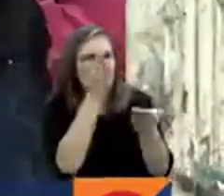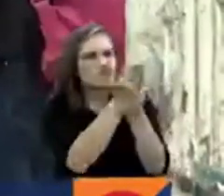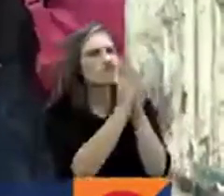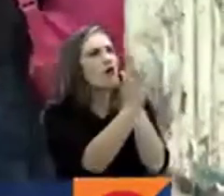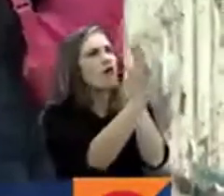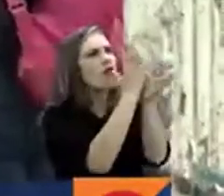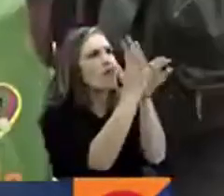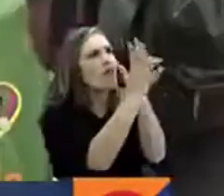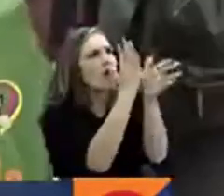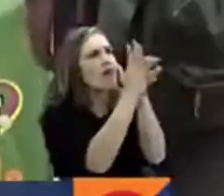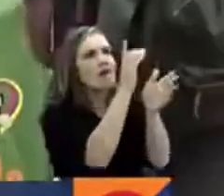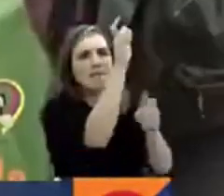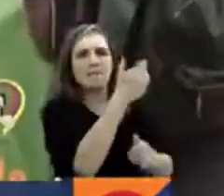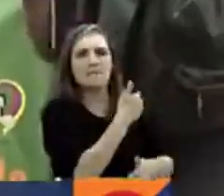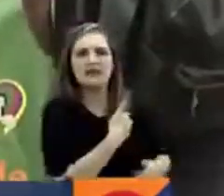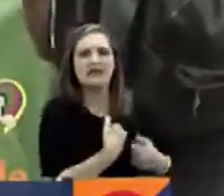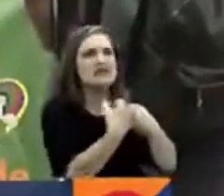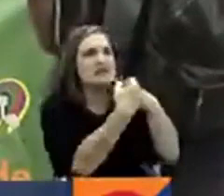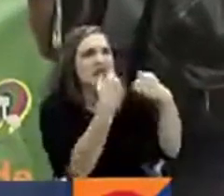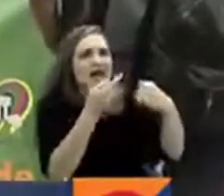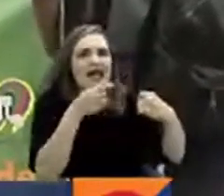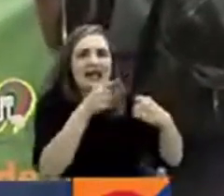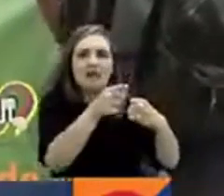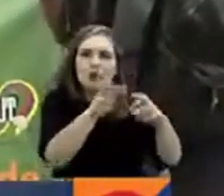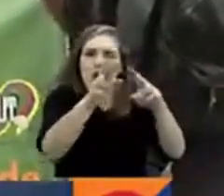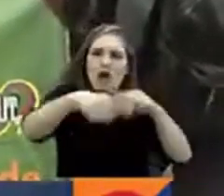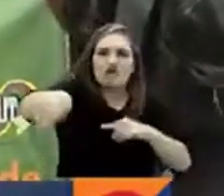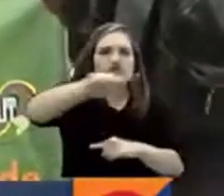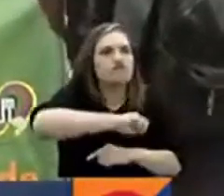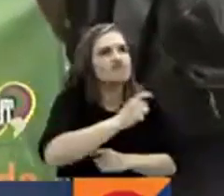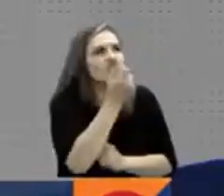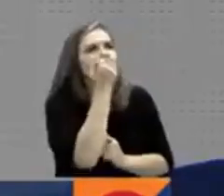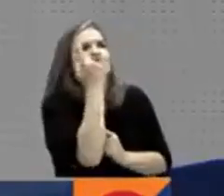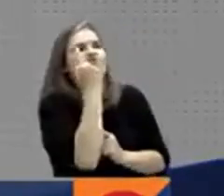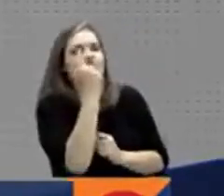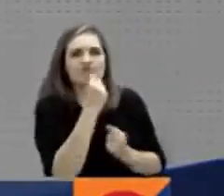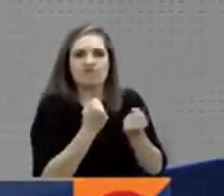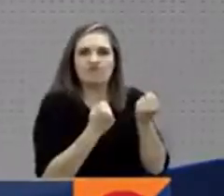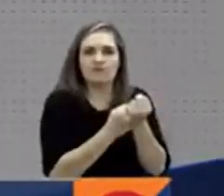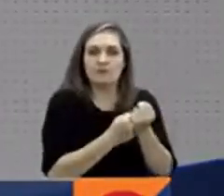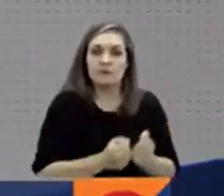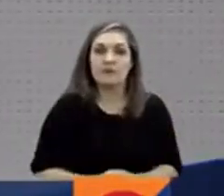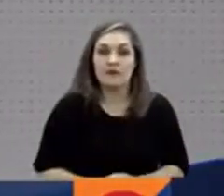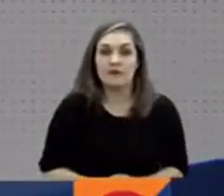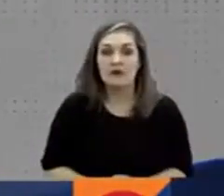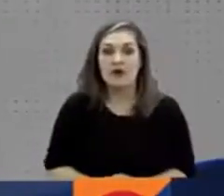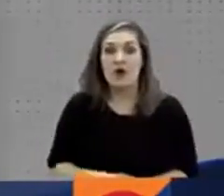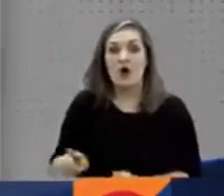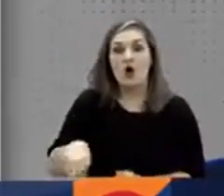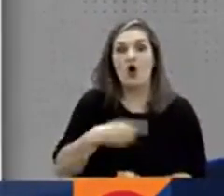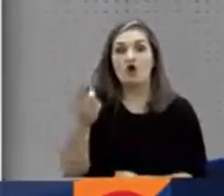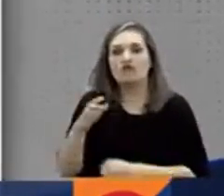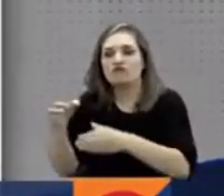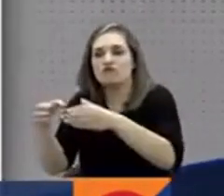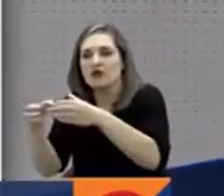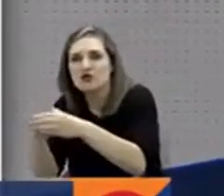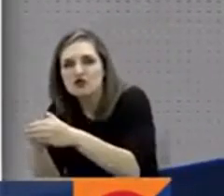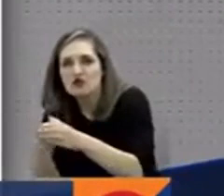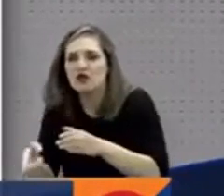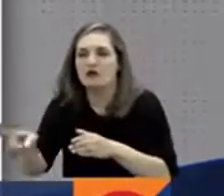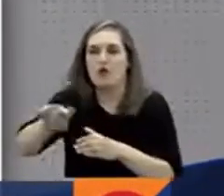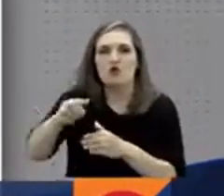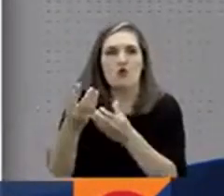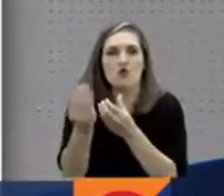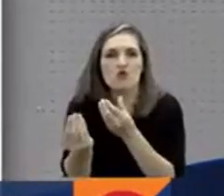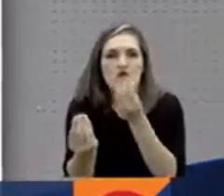la locución presidencial sobre las reformas sociales que requiere nuestro país. Gremios y asociaciones pidieron espacios de